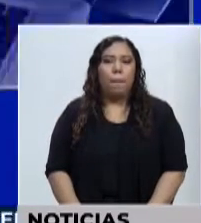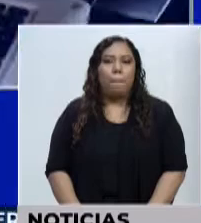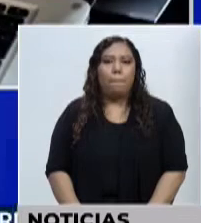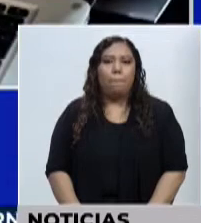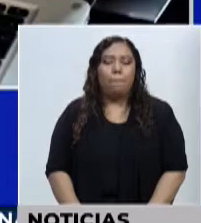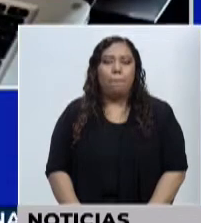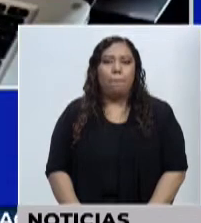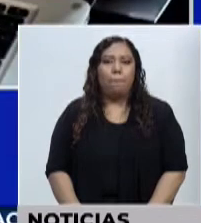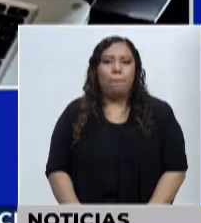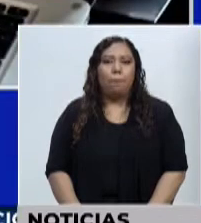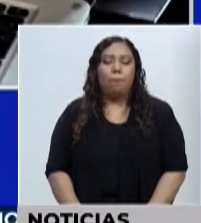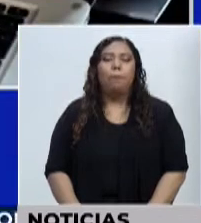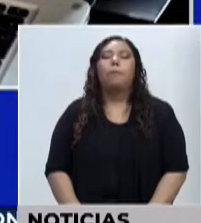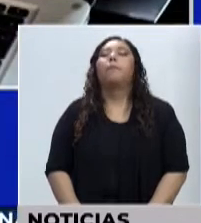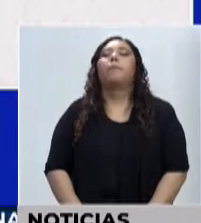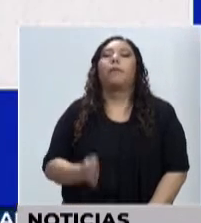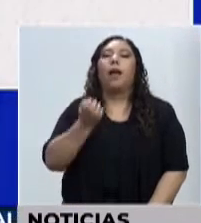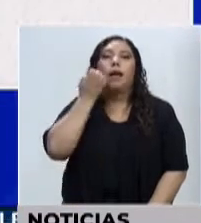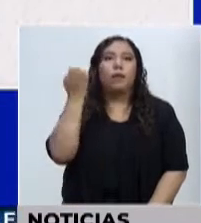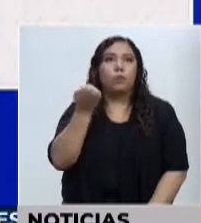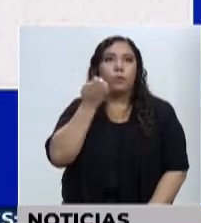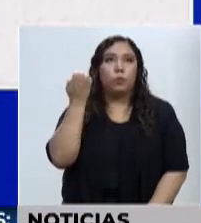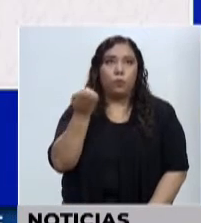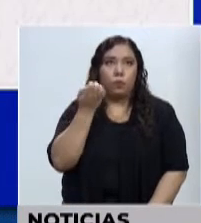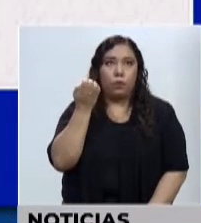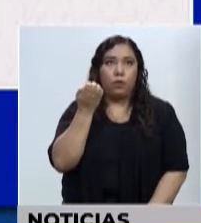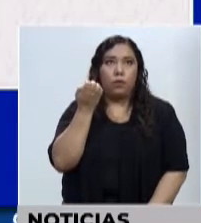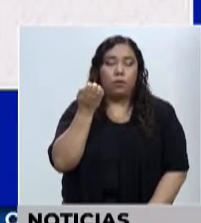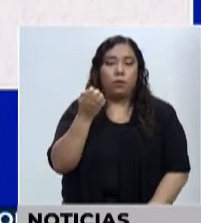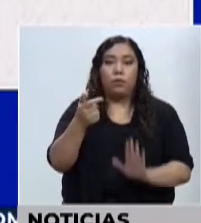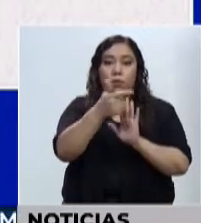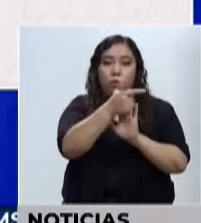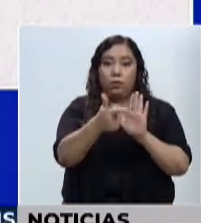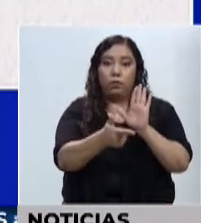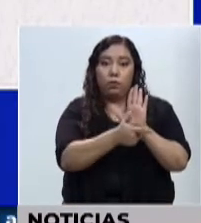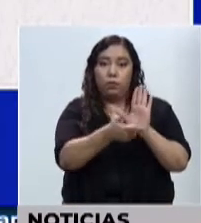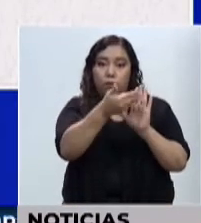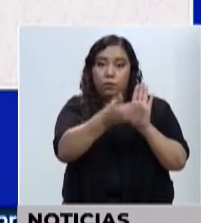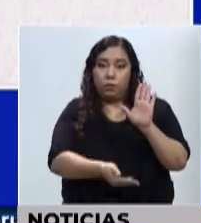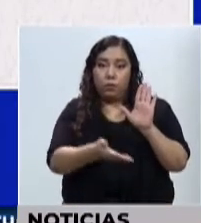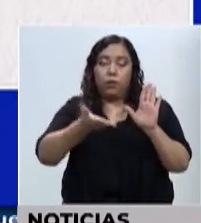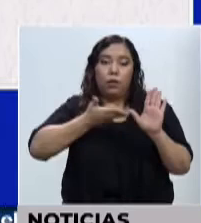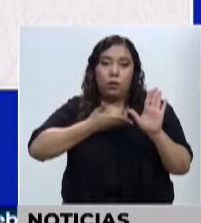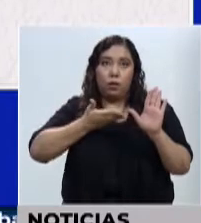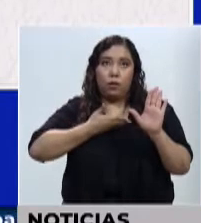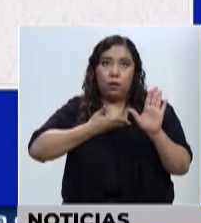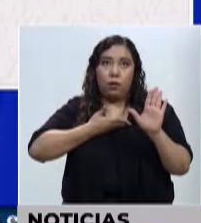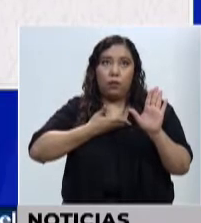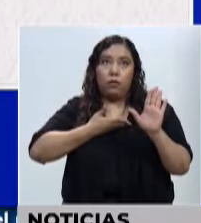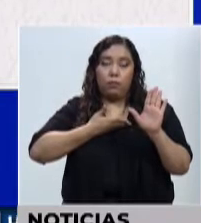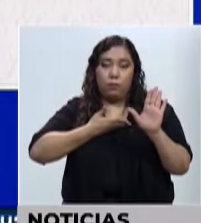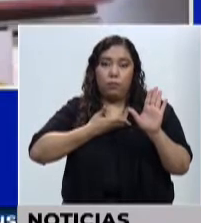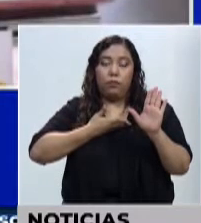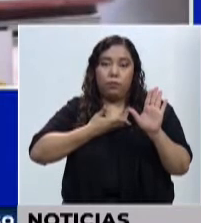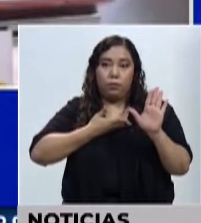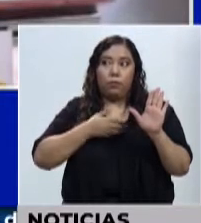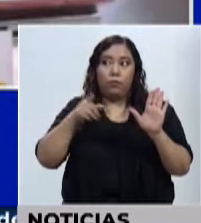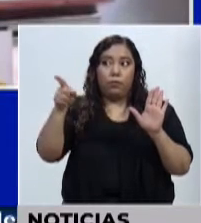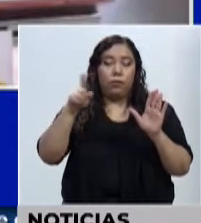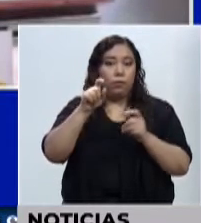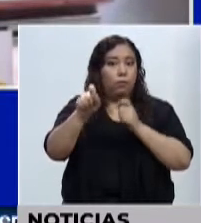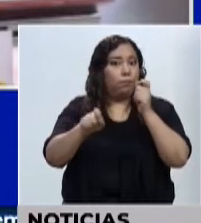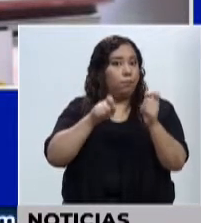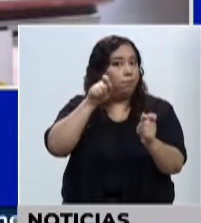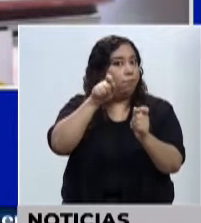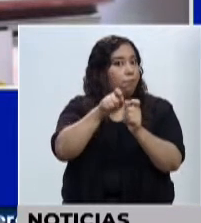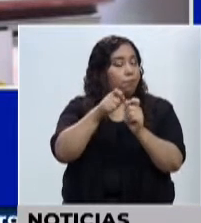Bueno, la escuela tiene su ley y esta ley le da un mandato bien específico. Generalmente